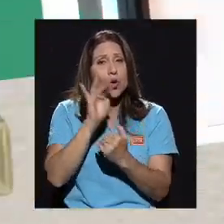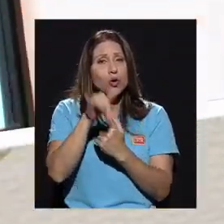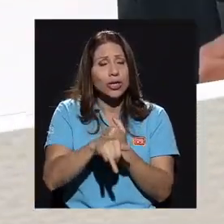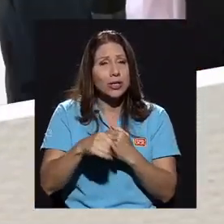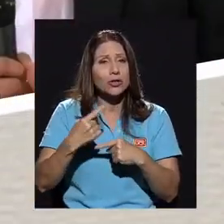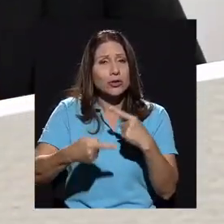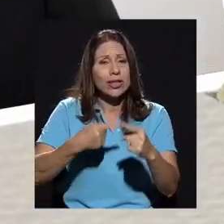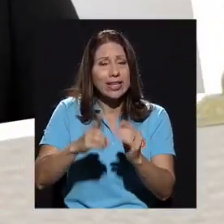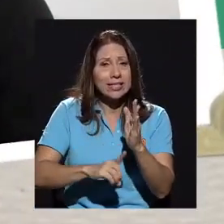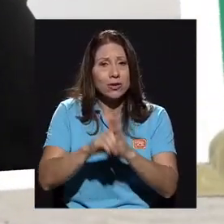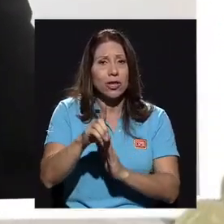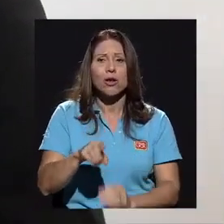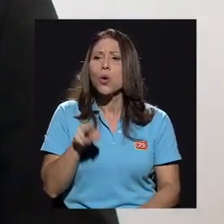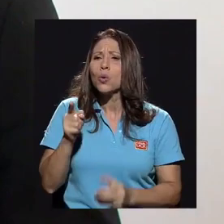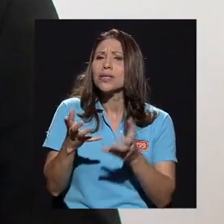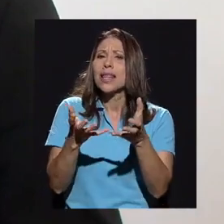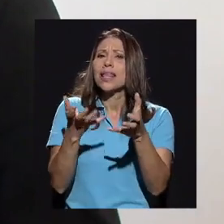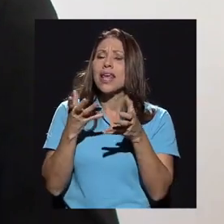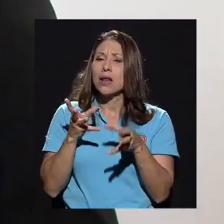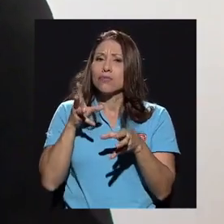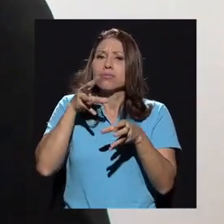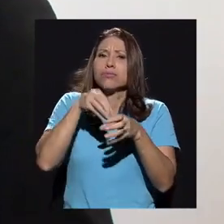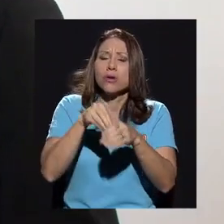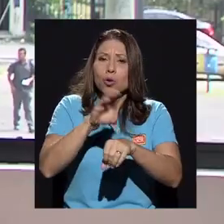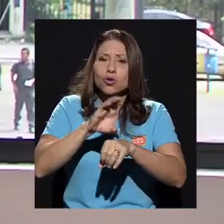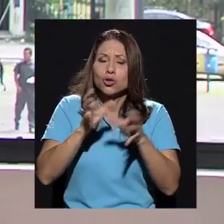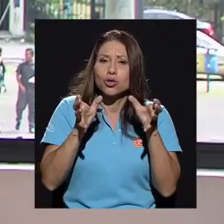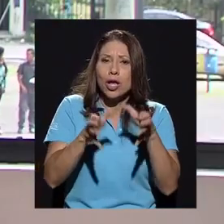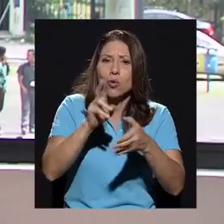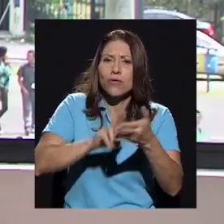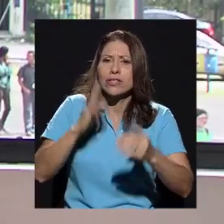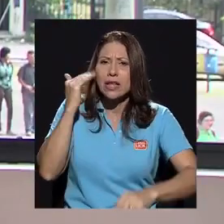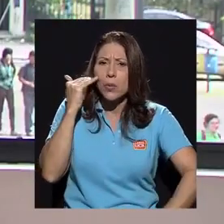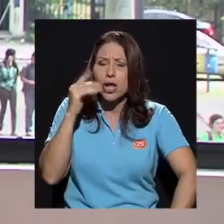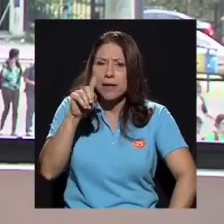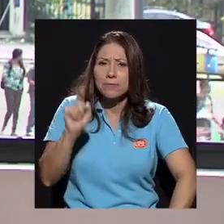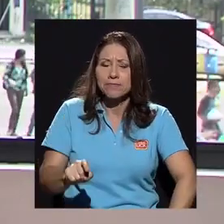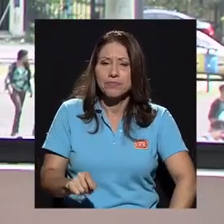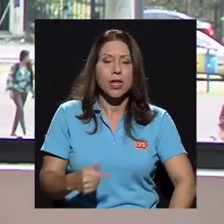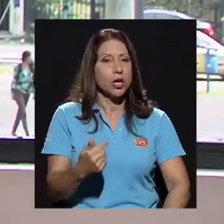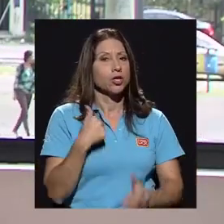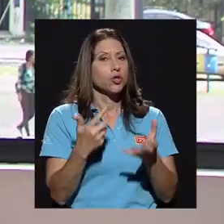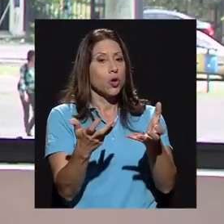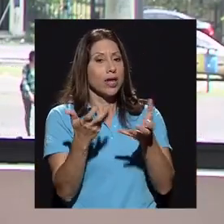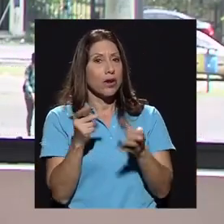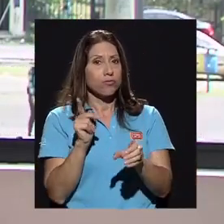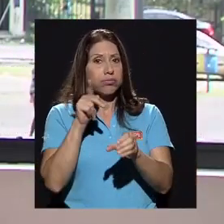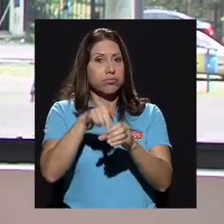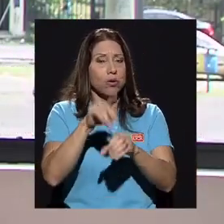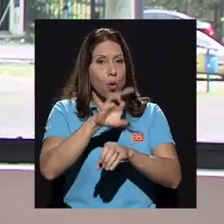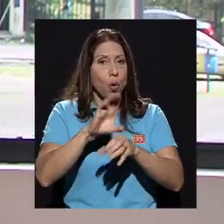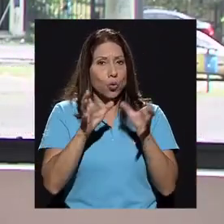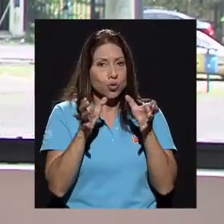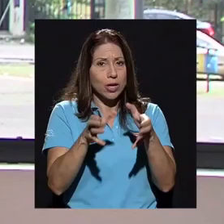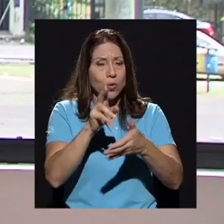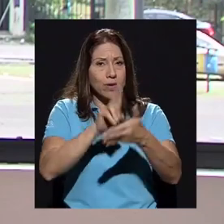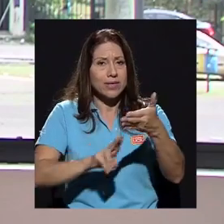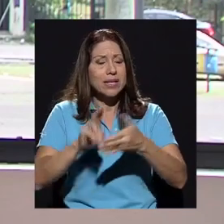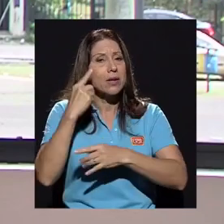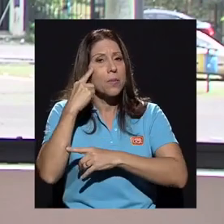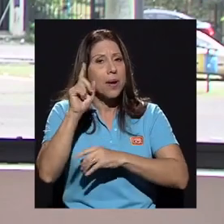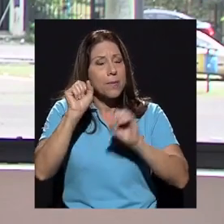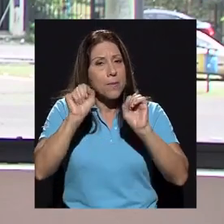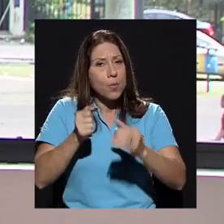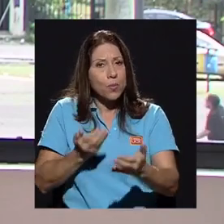desarrollar. ¿Por qué quiere usted llegar al Consejo Universitario? Yo pretendo llegar al Consejo Universitario para poder